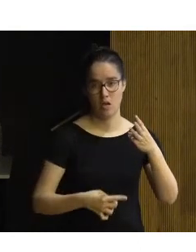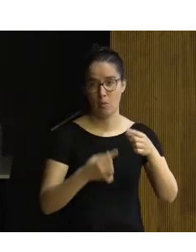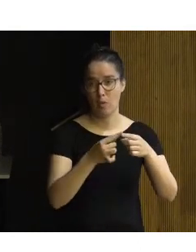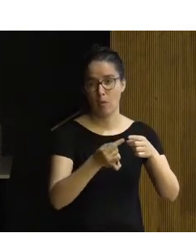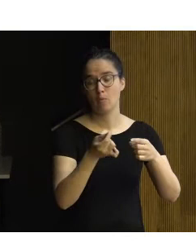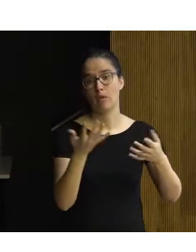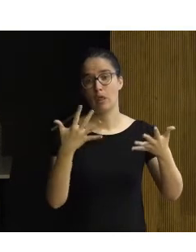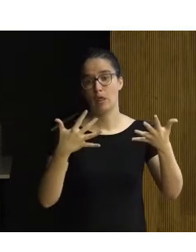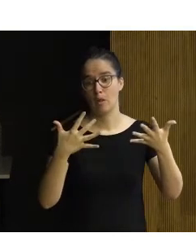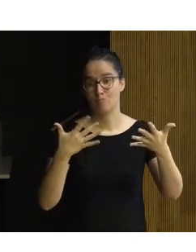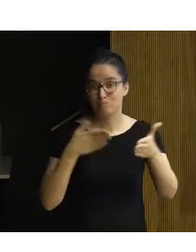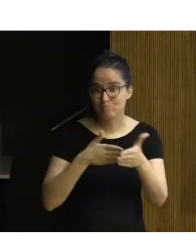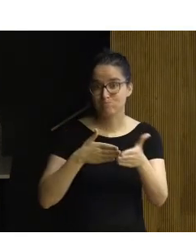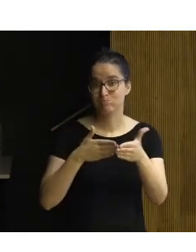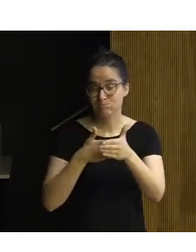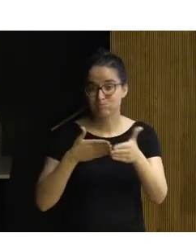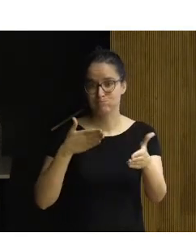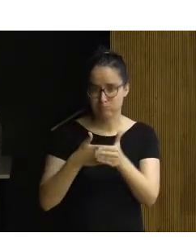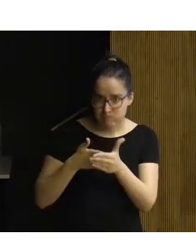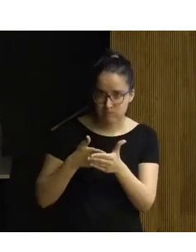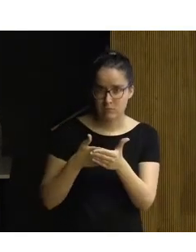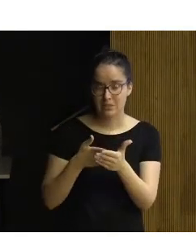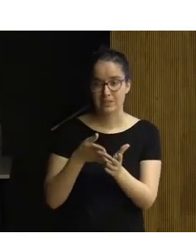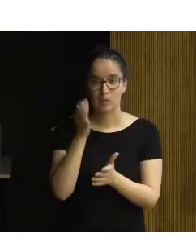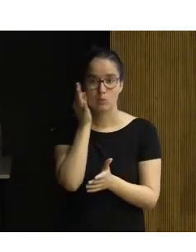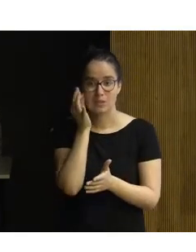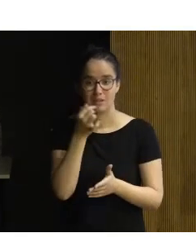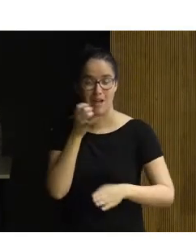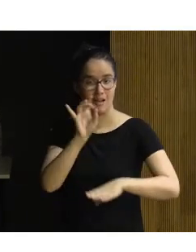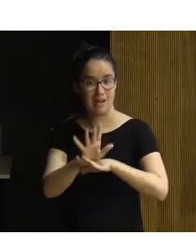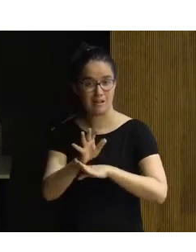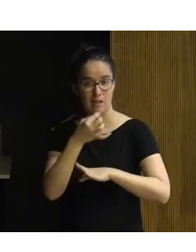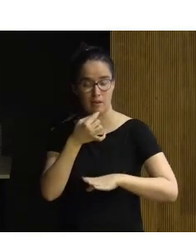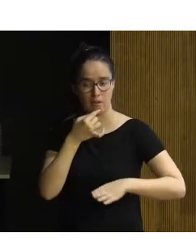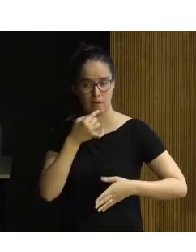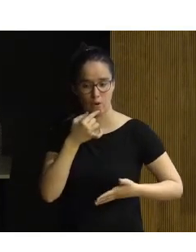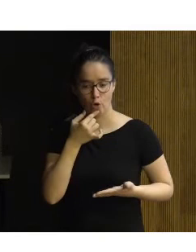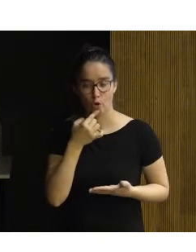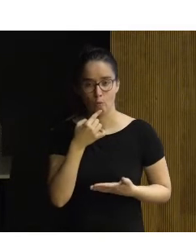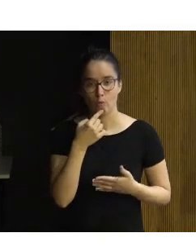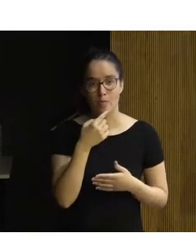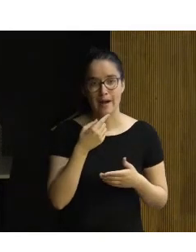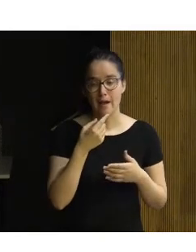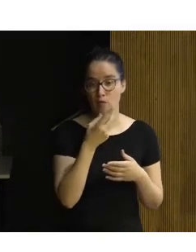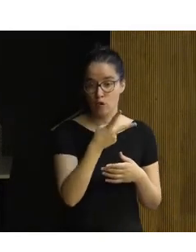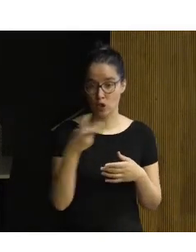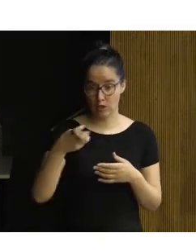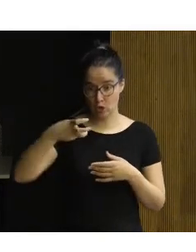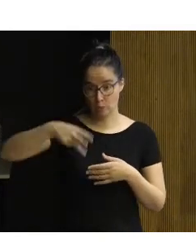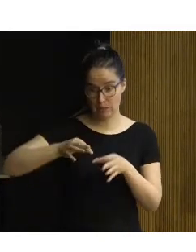disuasorio para que ellos puedan salir. Esta muchacha que escribía esa carta señalaba cómo para ir a 200 metros de su casa